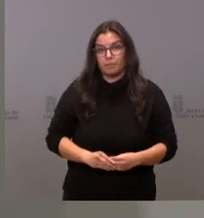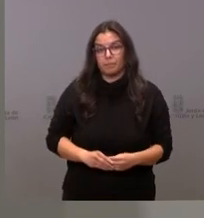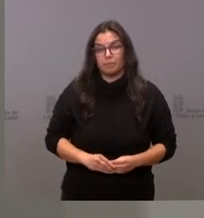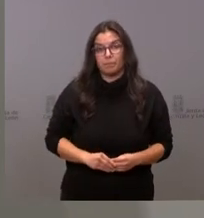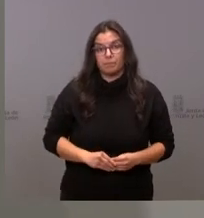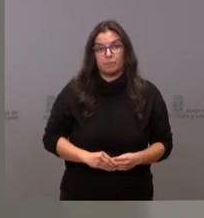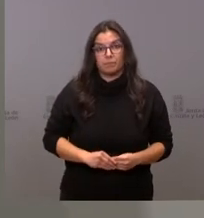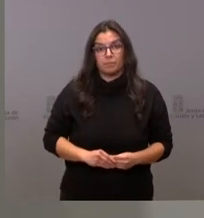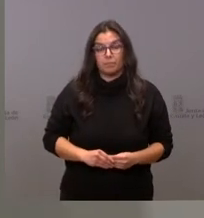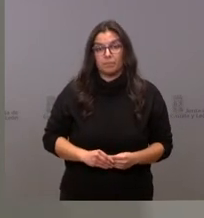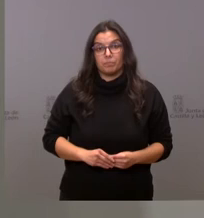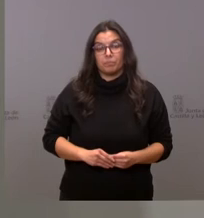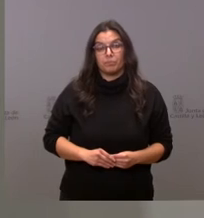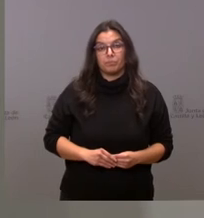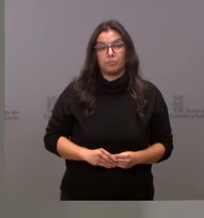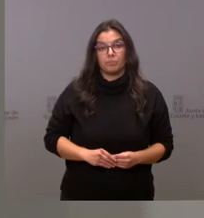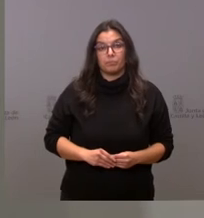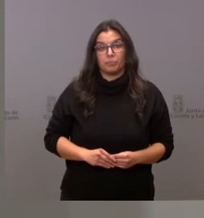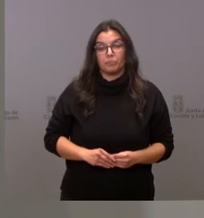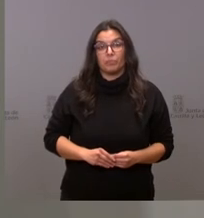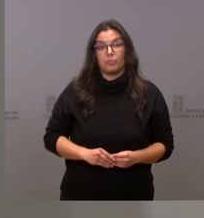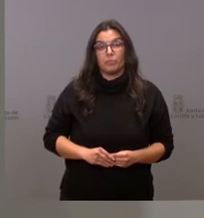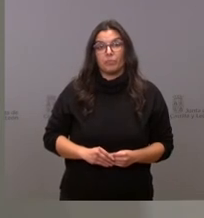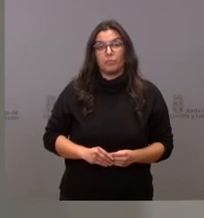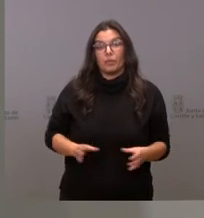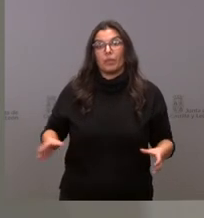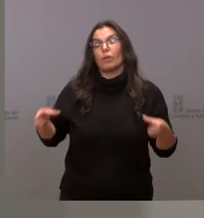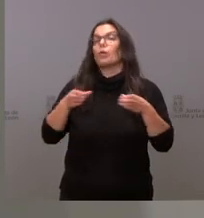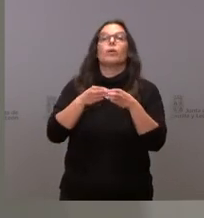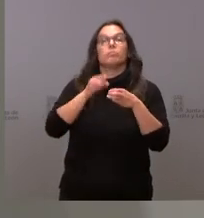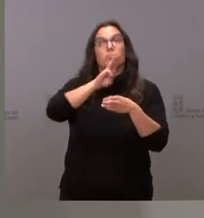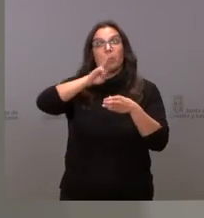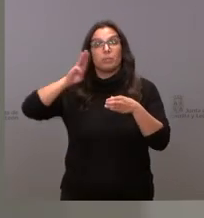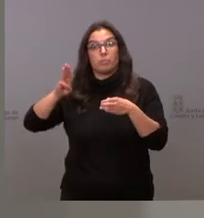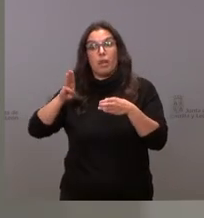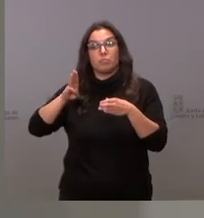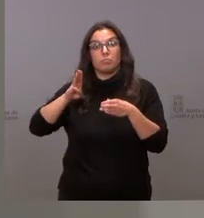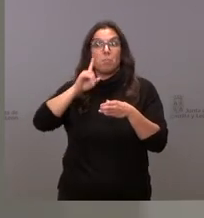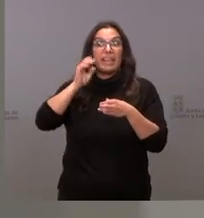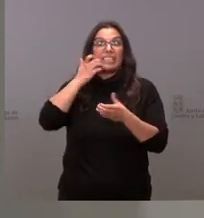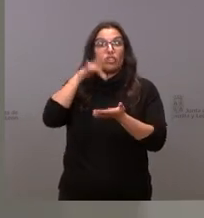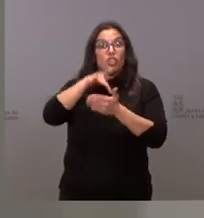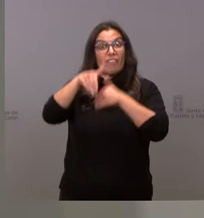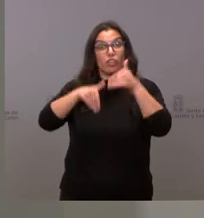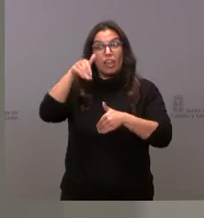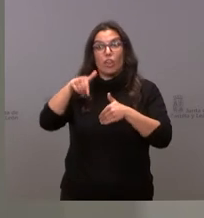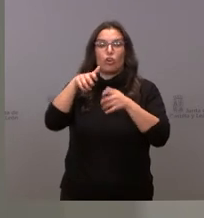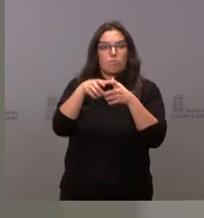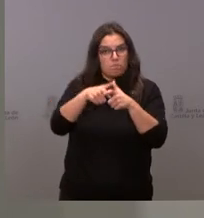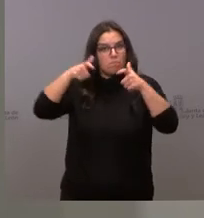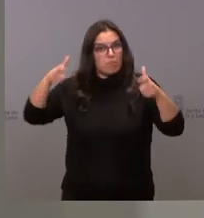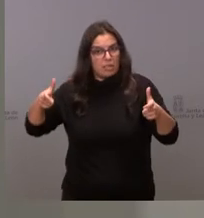el principal partido del gobierno crece en su expectativa de voto no hay mayorías